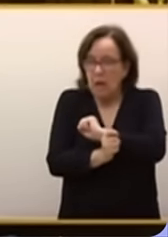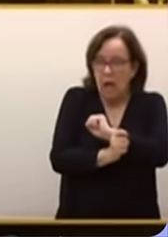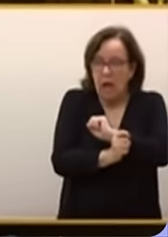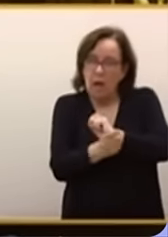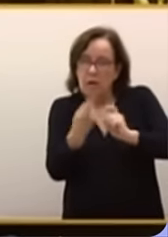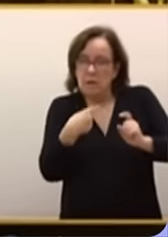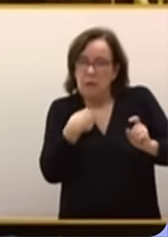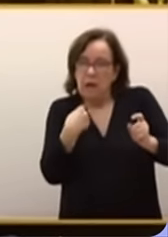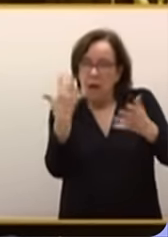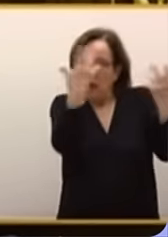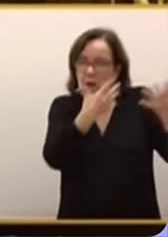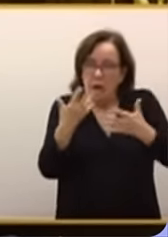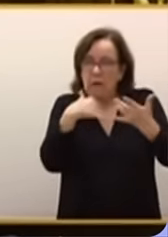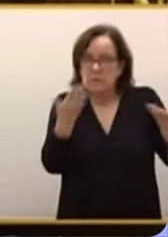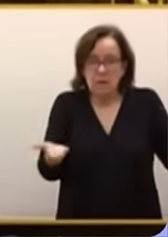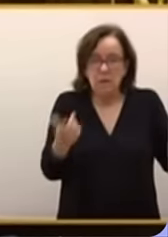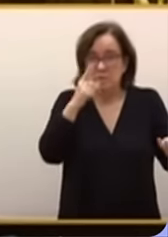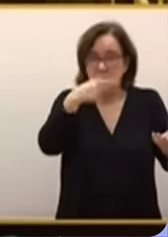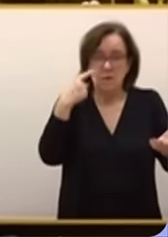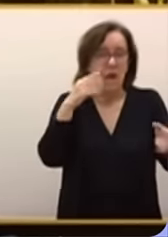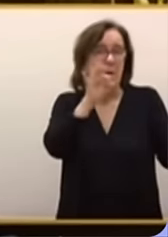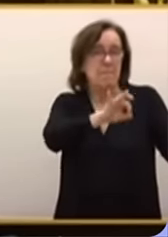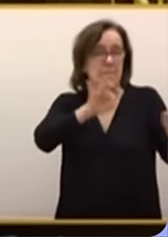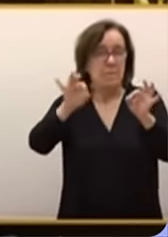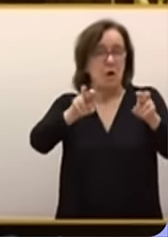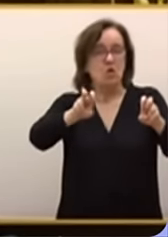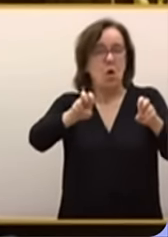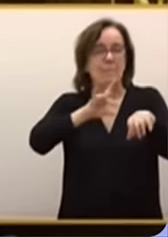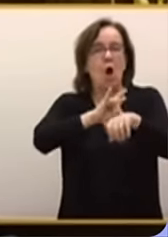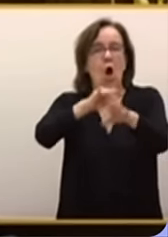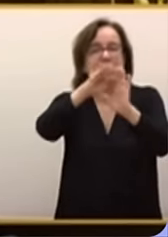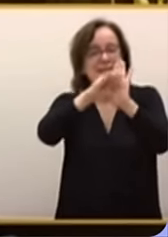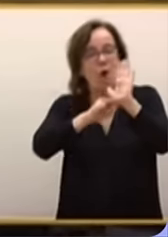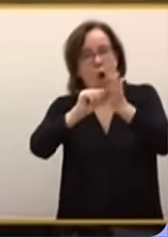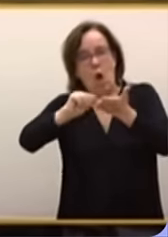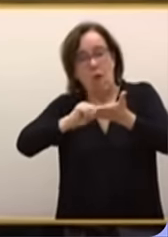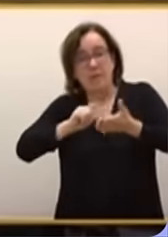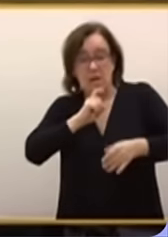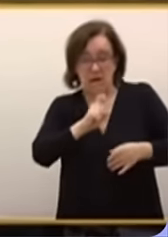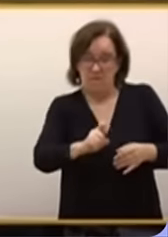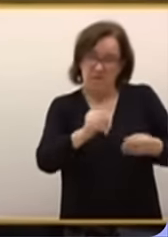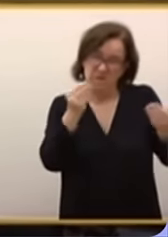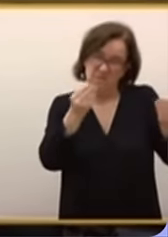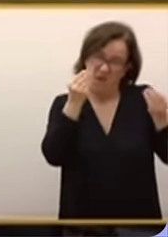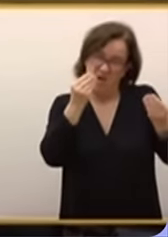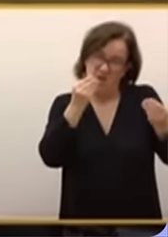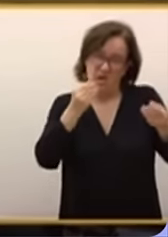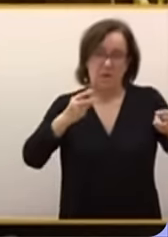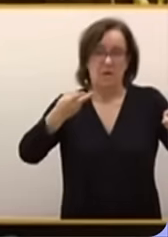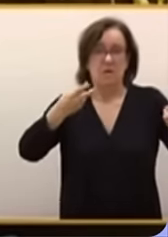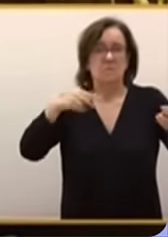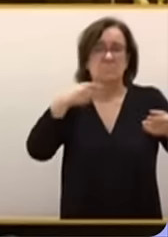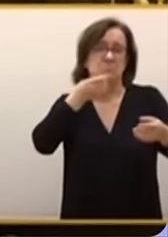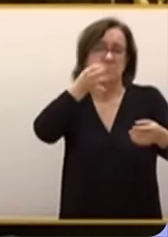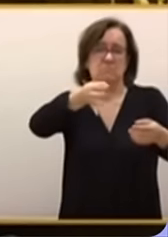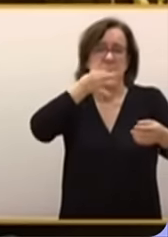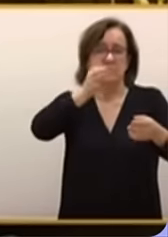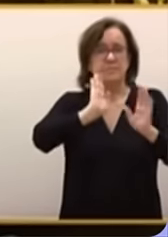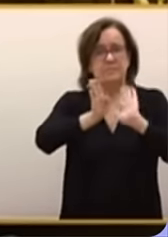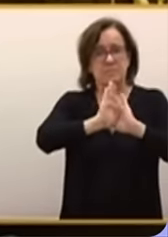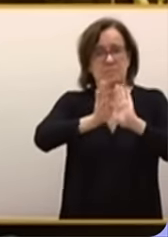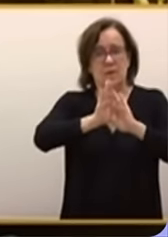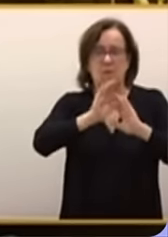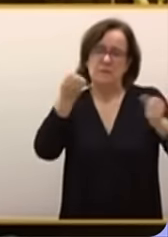nos va a acasajar? Supongo que lo estarán preparando un nuevo guión. Pero le advierto, mejore la interpretación porque su continua